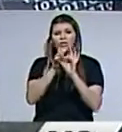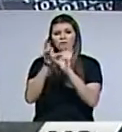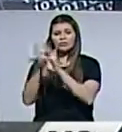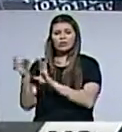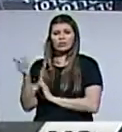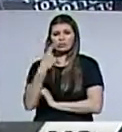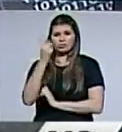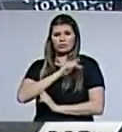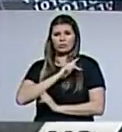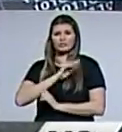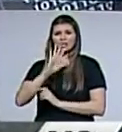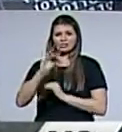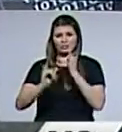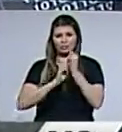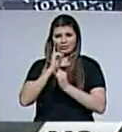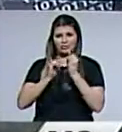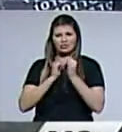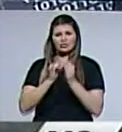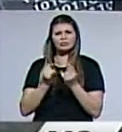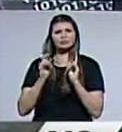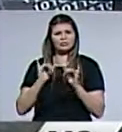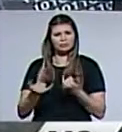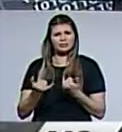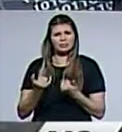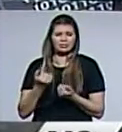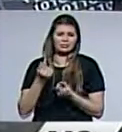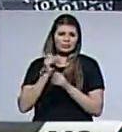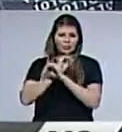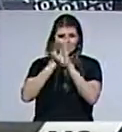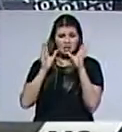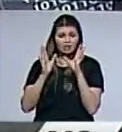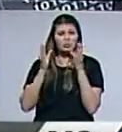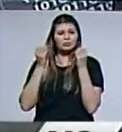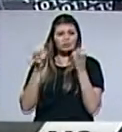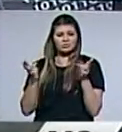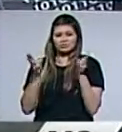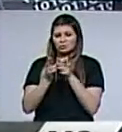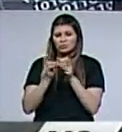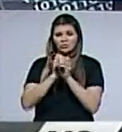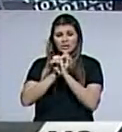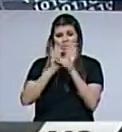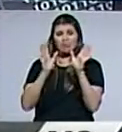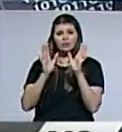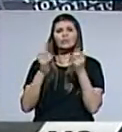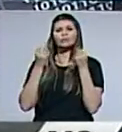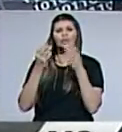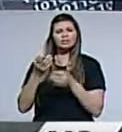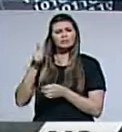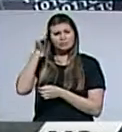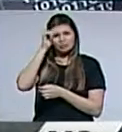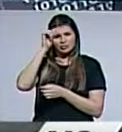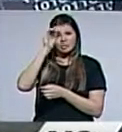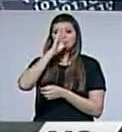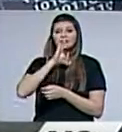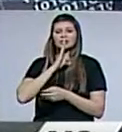Hasta aquí la noticia. Ya casi sobran las palabras. Más claro, agua. La tolerancia